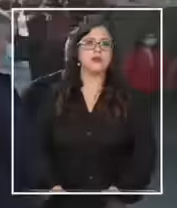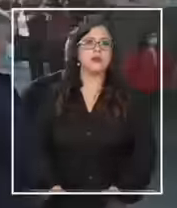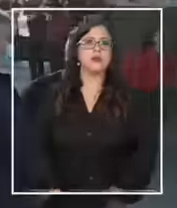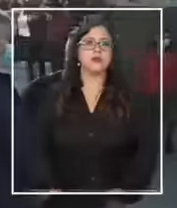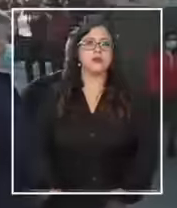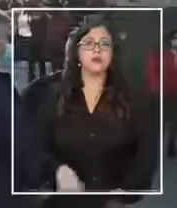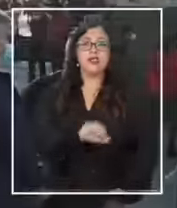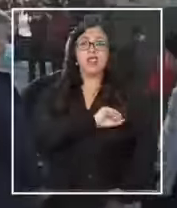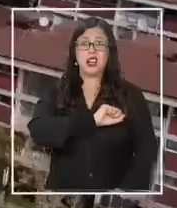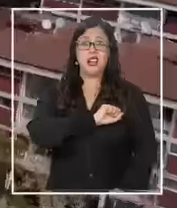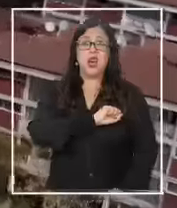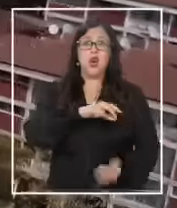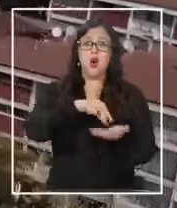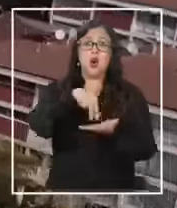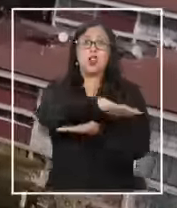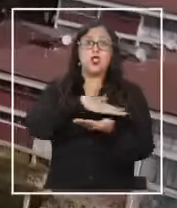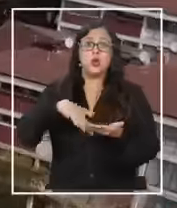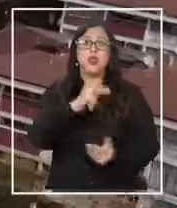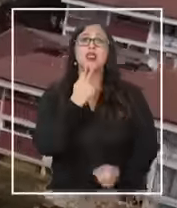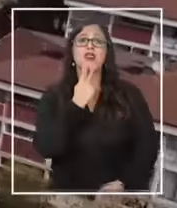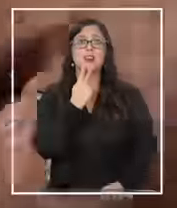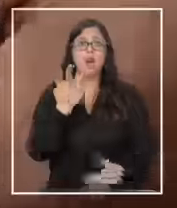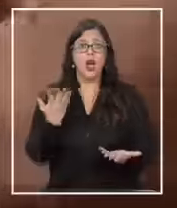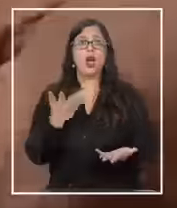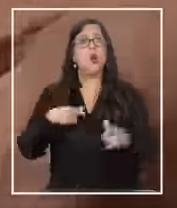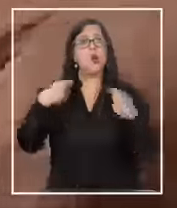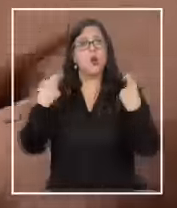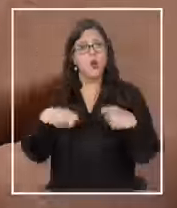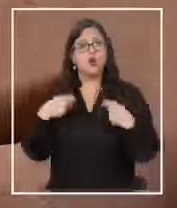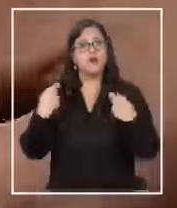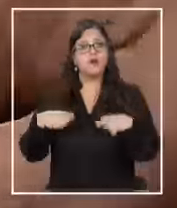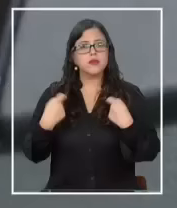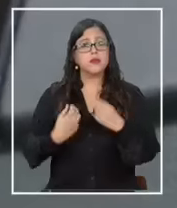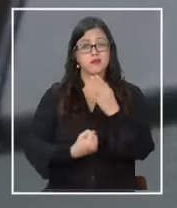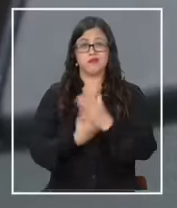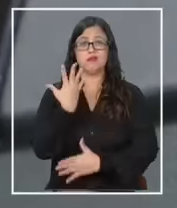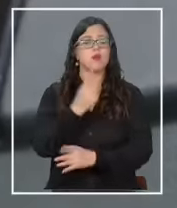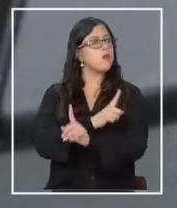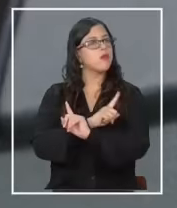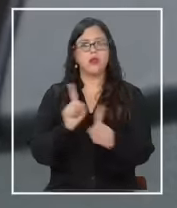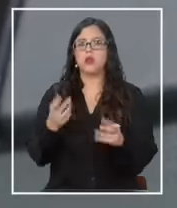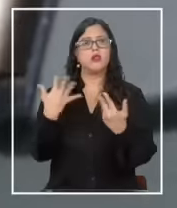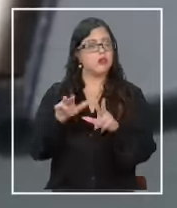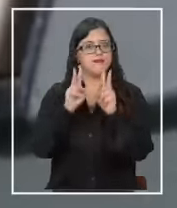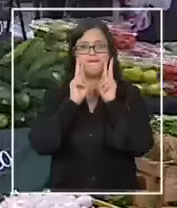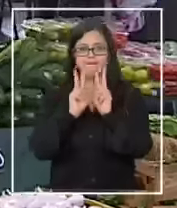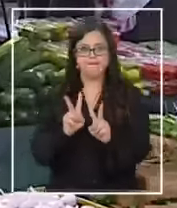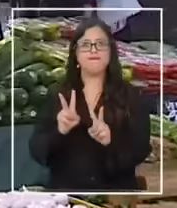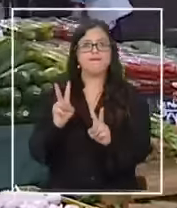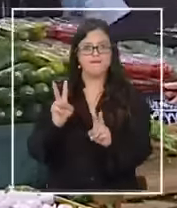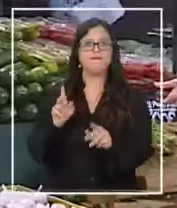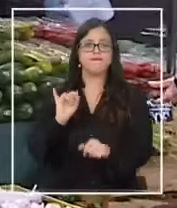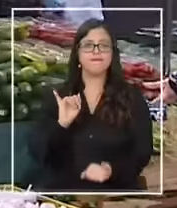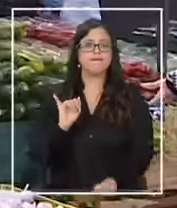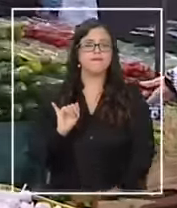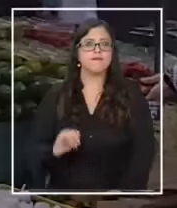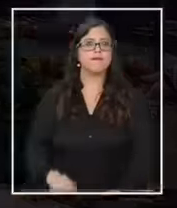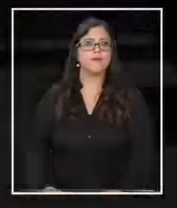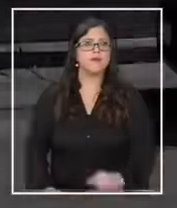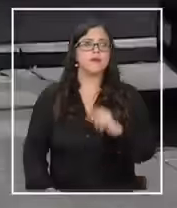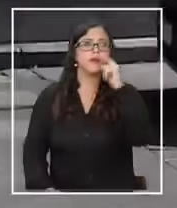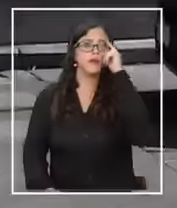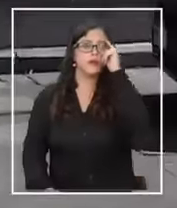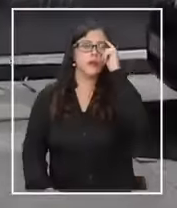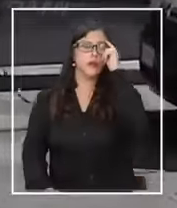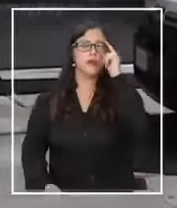que Santiago sea una ciudad donde vivir cada vez se hace más caro no es nuevo lo hemos visto en el último tiempo no, mucho